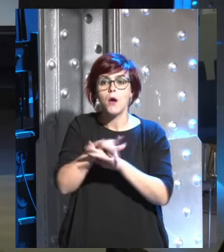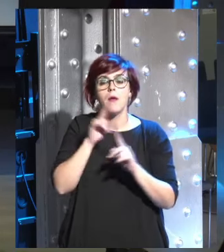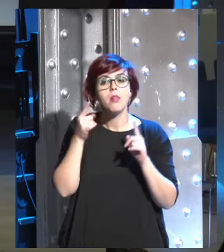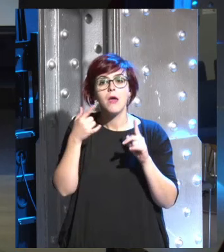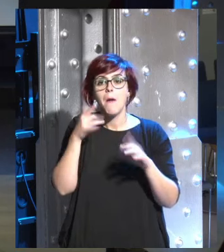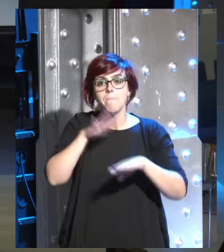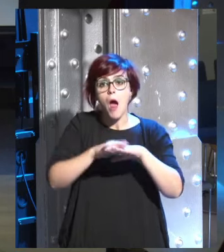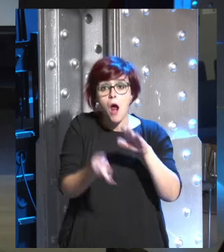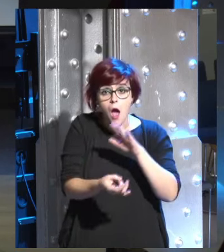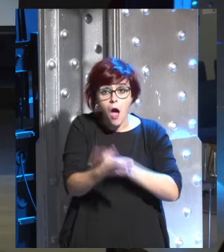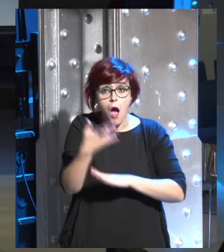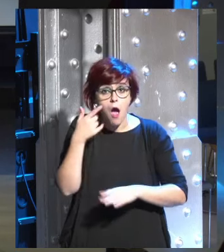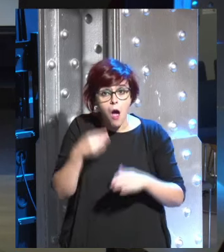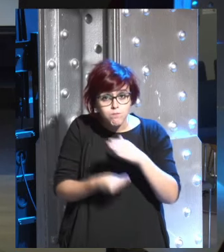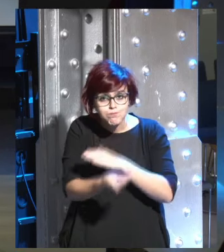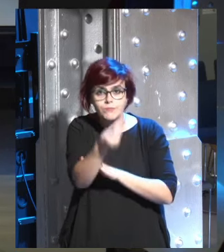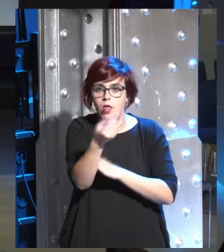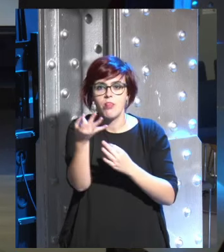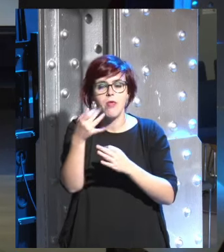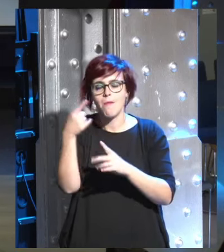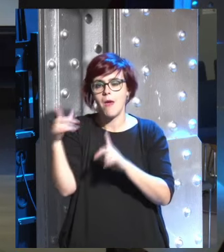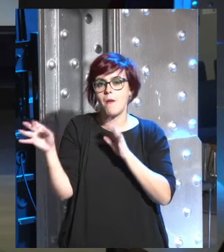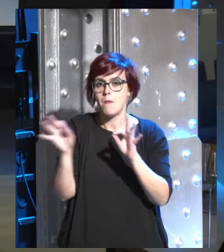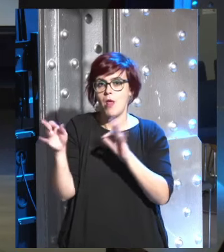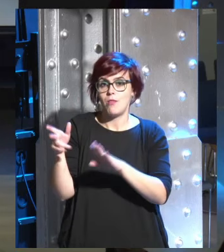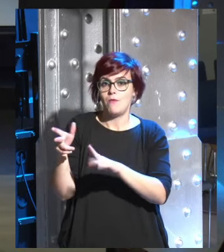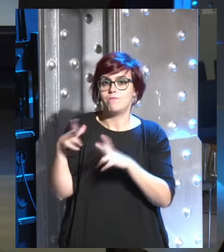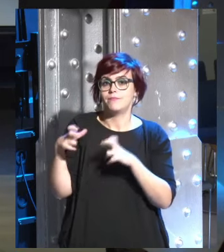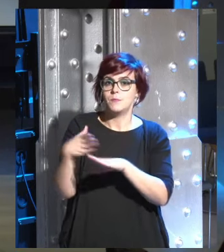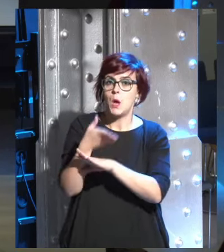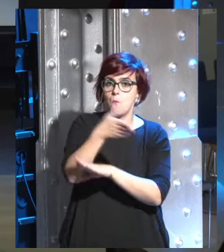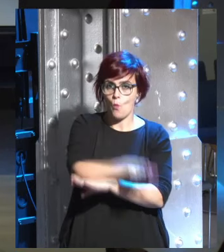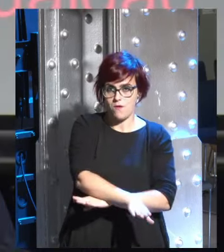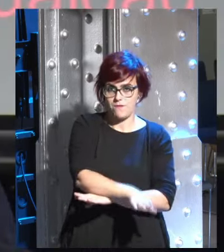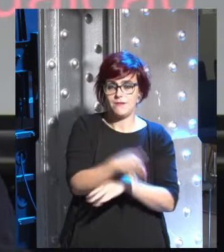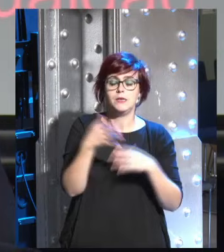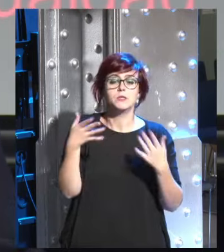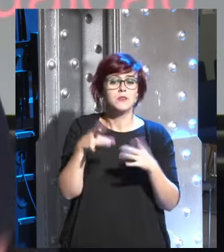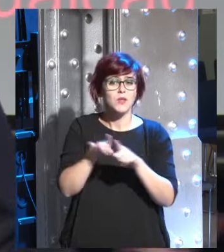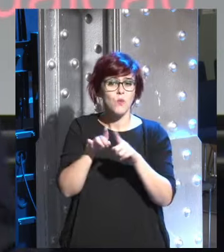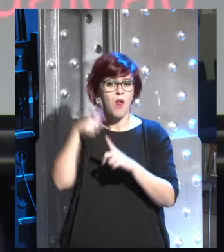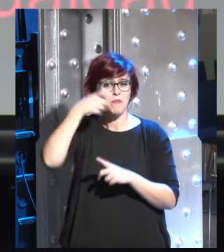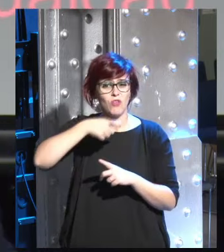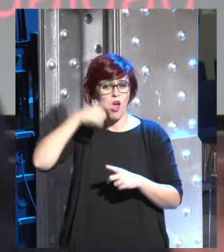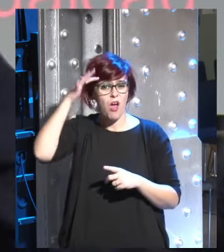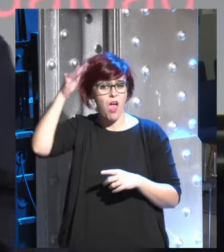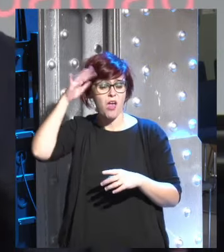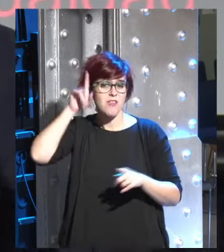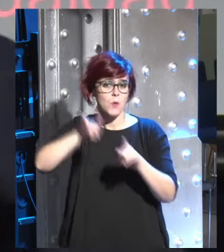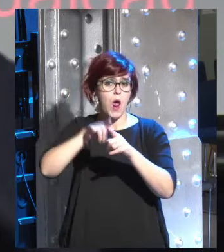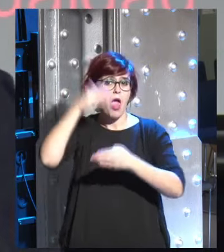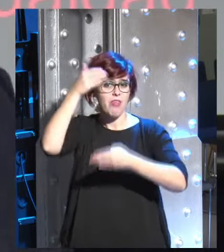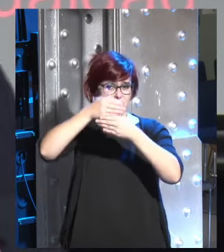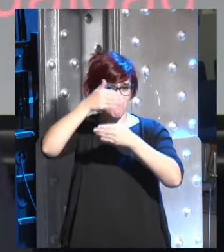morir que el ser humano muriera en todas las mitologías incluido en las en la edad media la